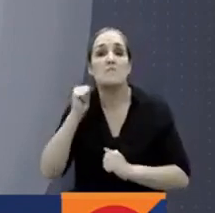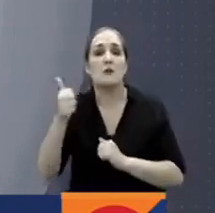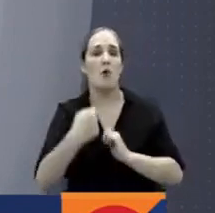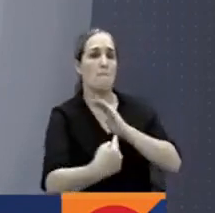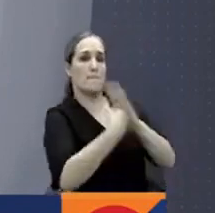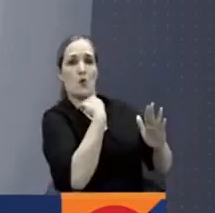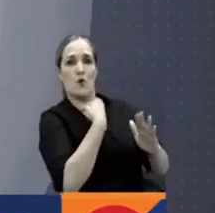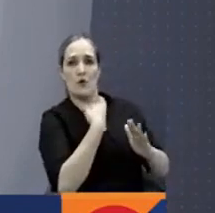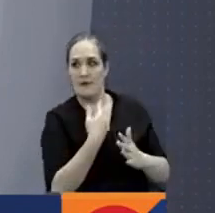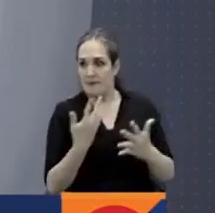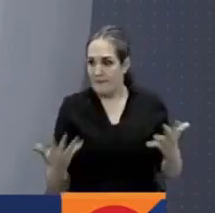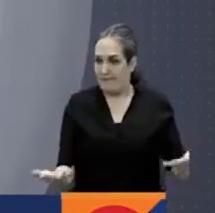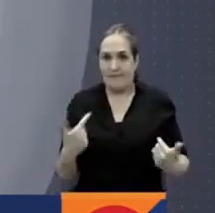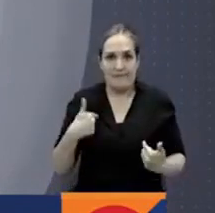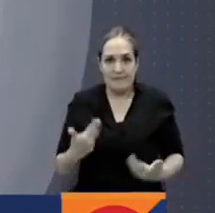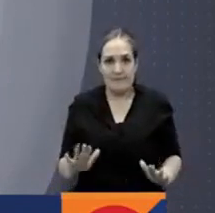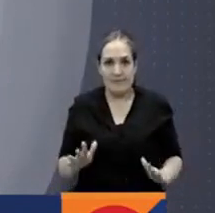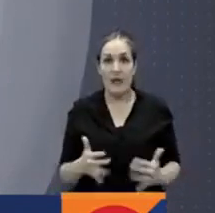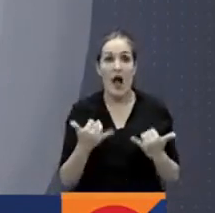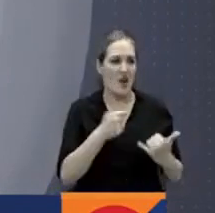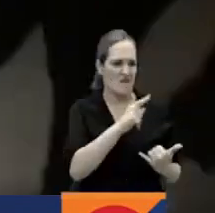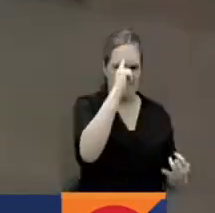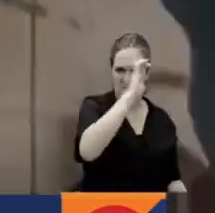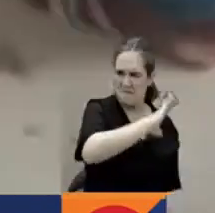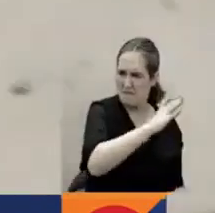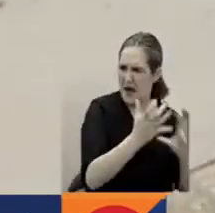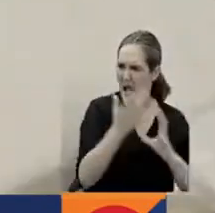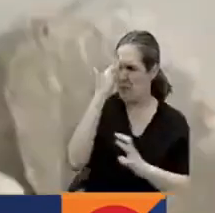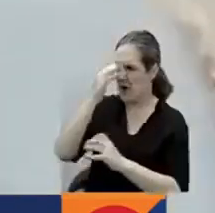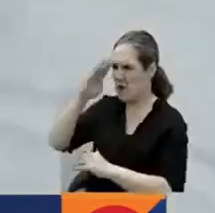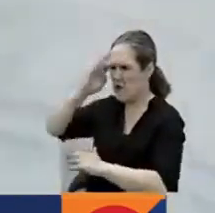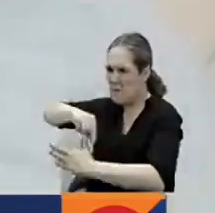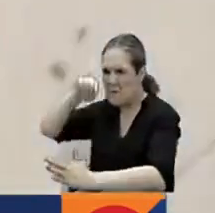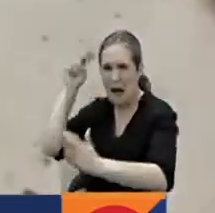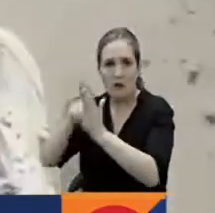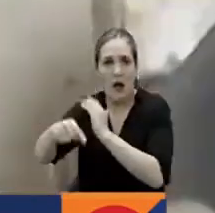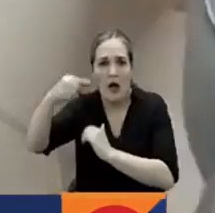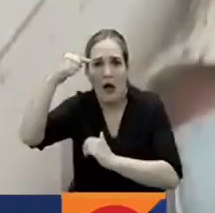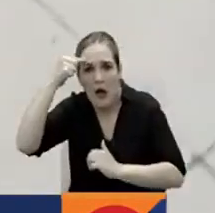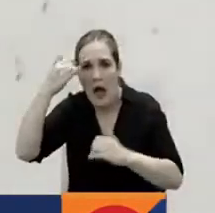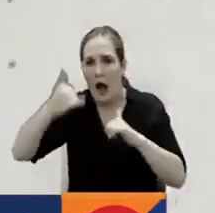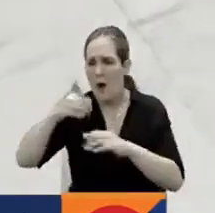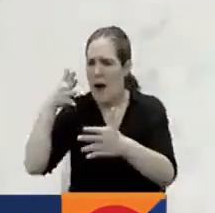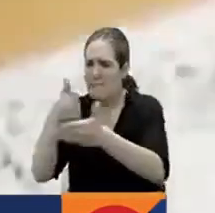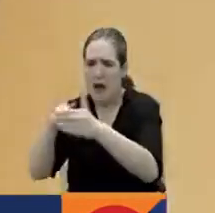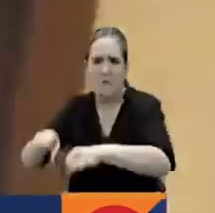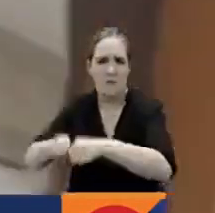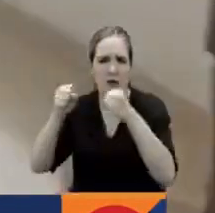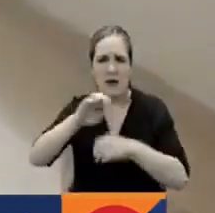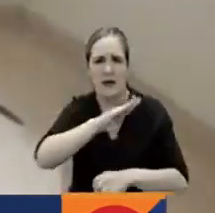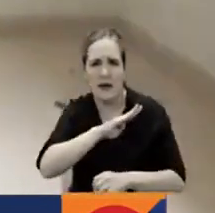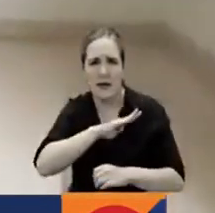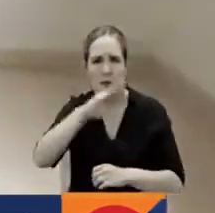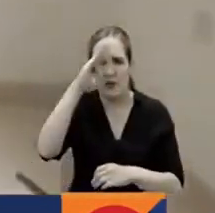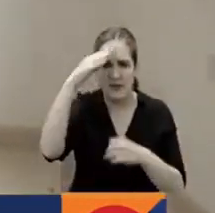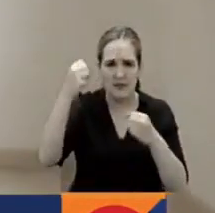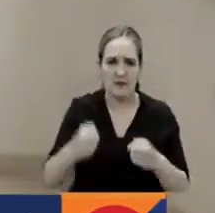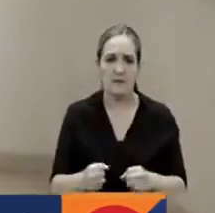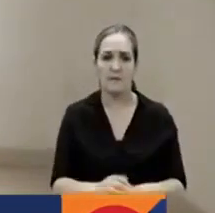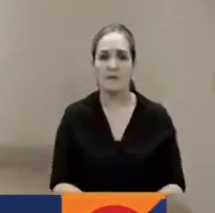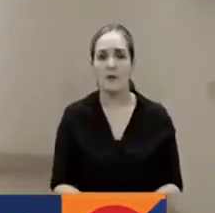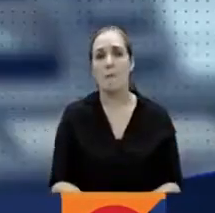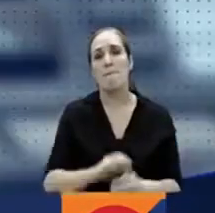situación habitantes del municipio protagonizaron una azonada que terminó en daños a la alcaldía y a la estación de policía. Hubo